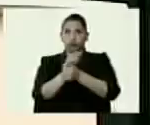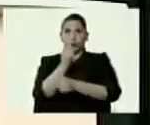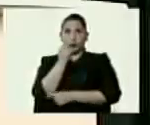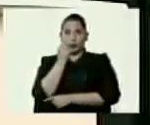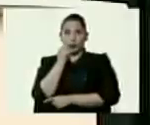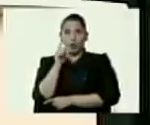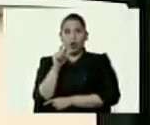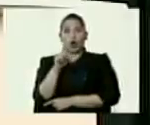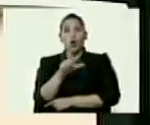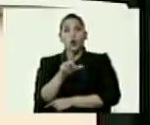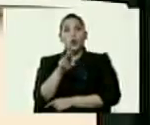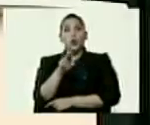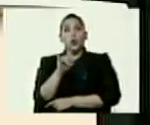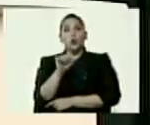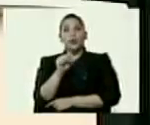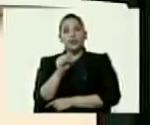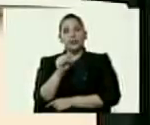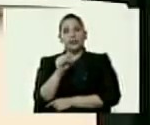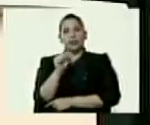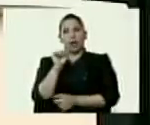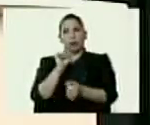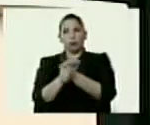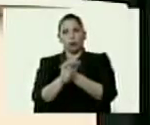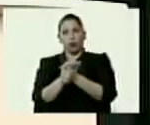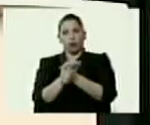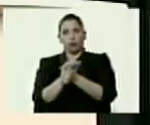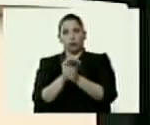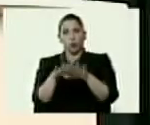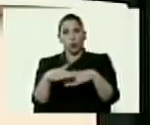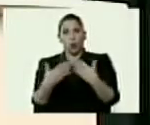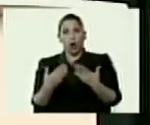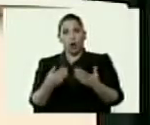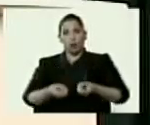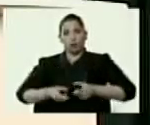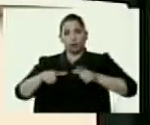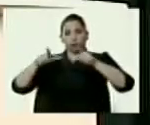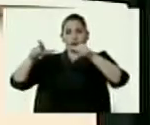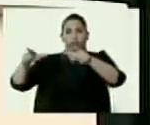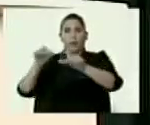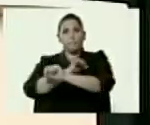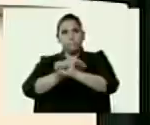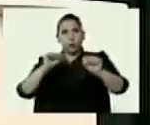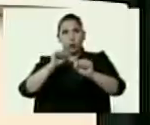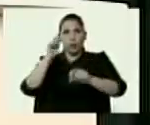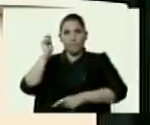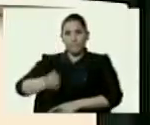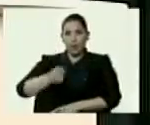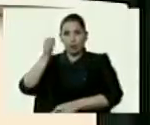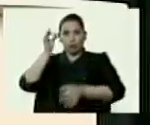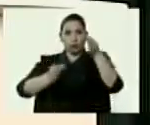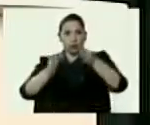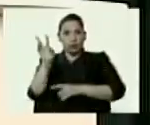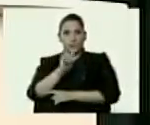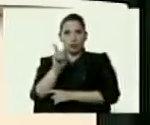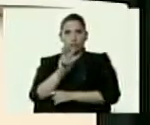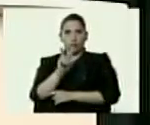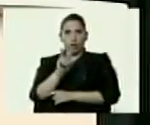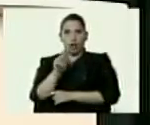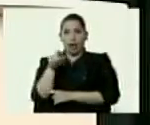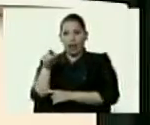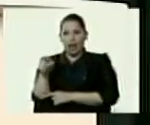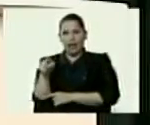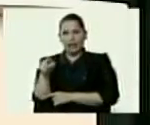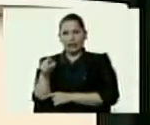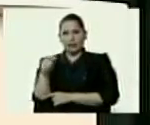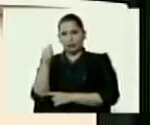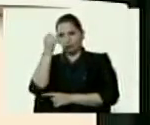Gómez Peñaranda, que fue capturado cuando iba a colocar explosivos en el Palacio de Justicia de Venezuela, él de manera voluntaria